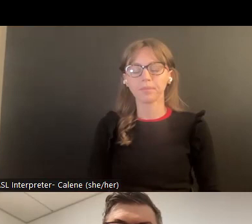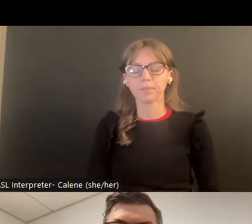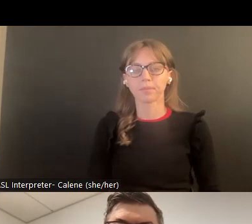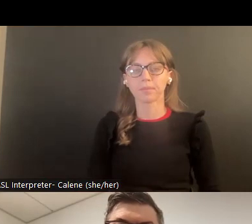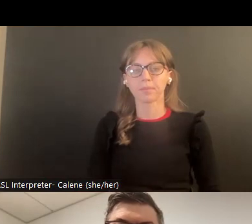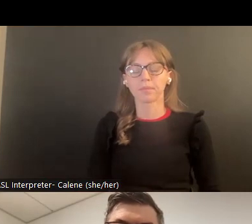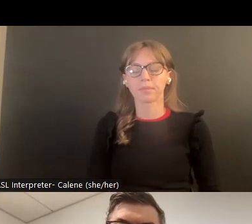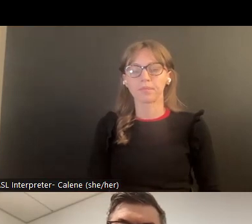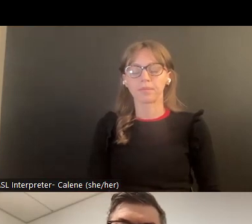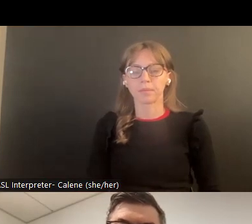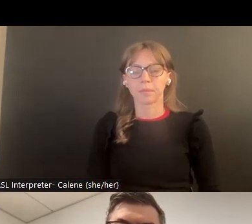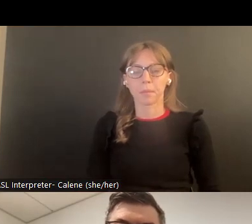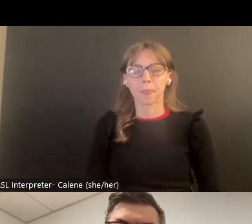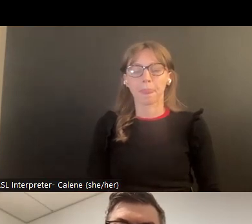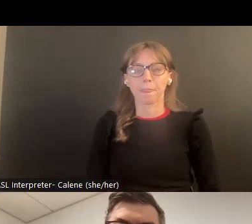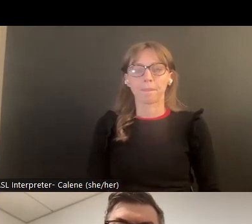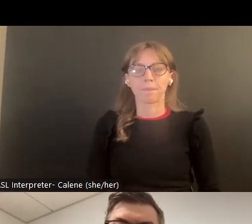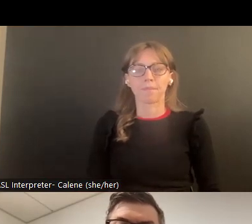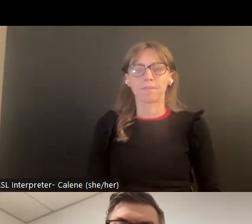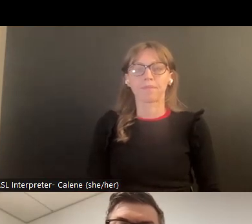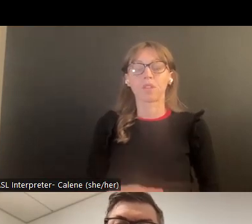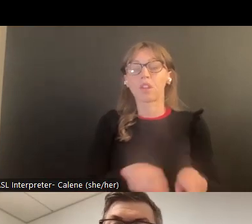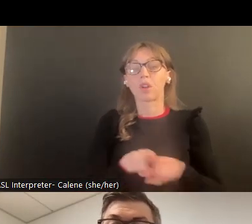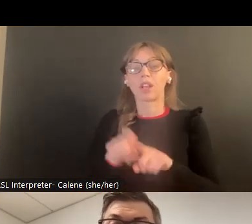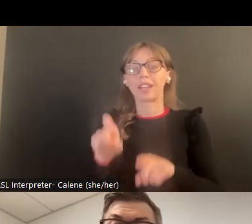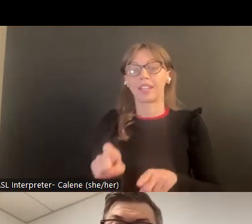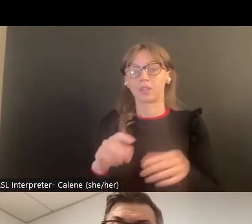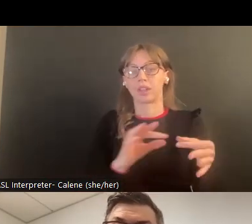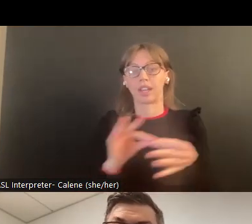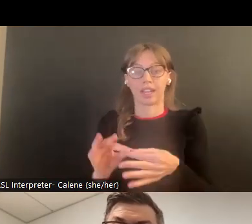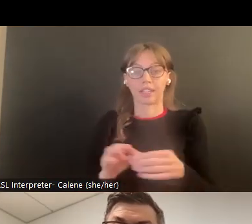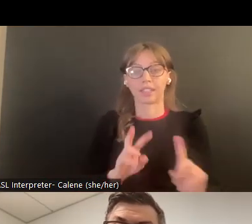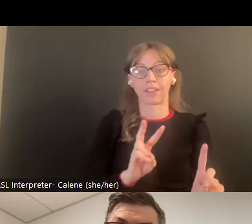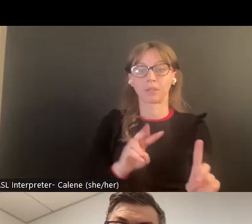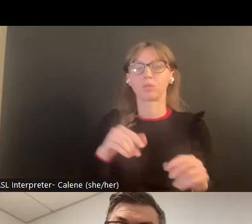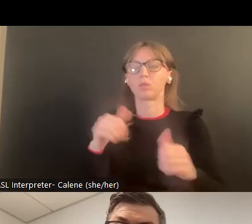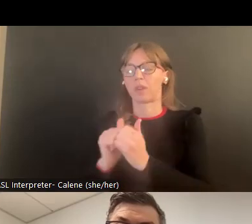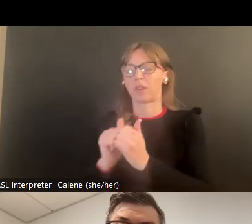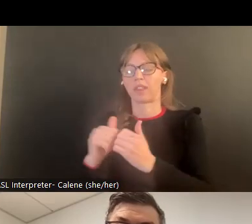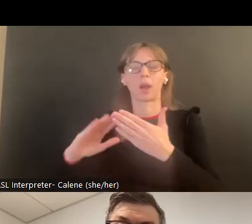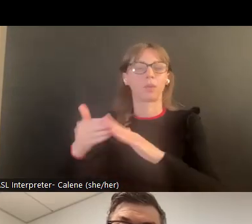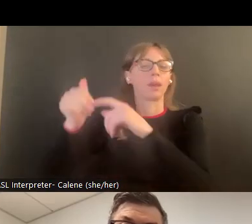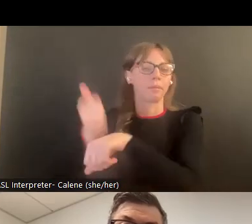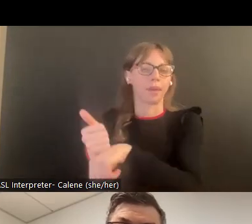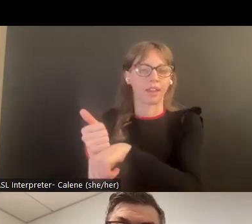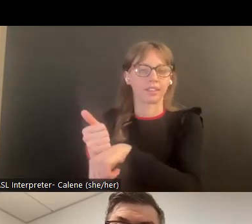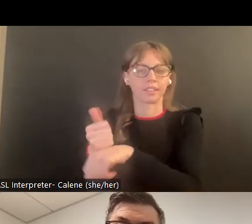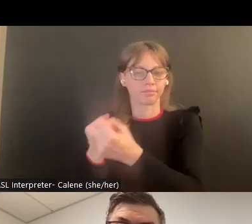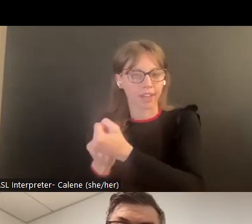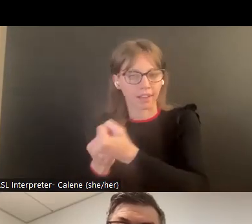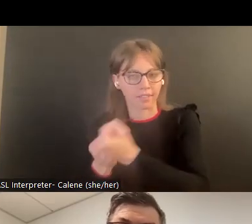perpetrador para lo que es la violencia doméstica. Y queremos también identificar